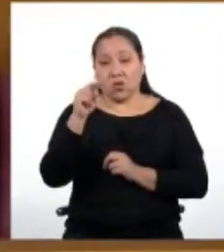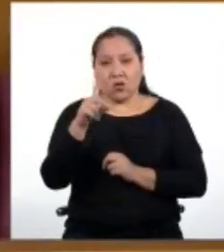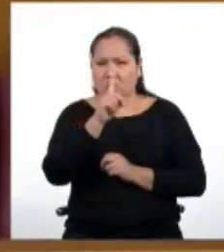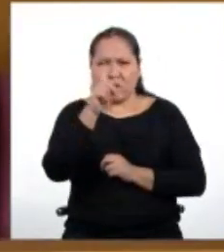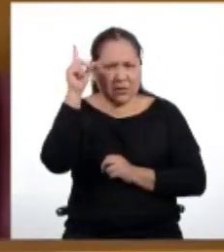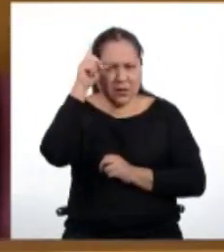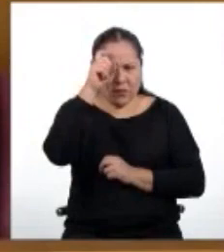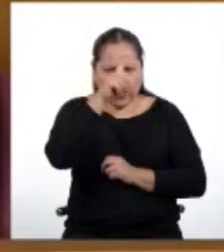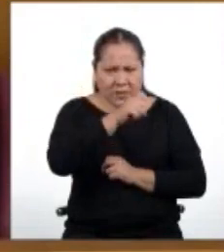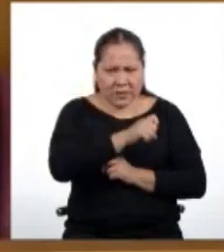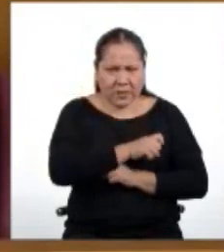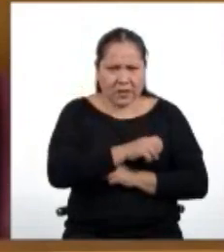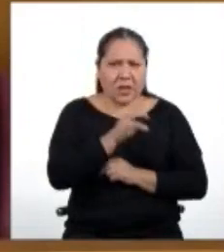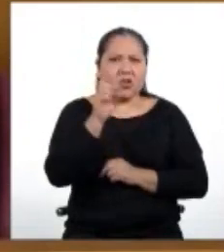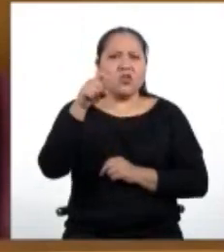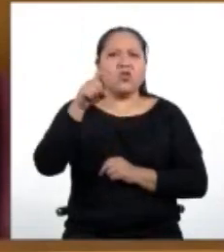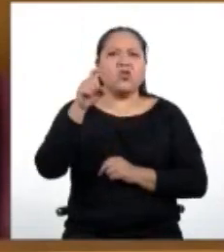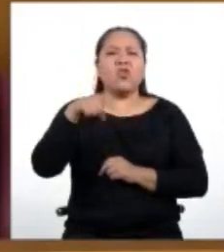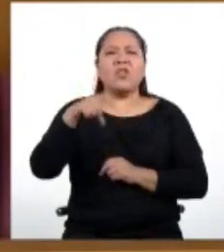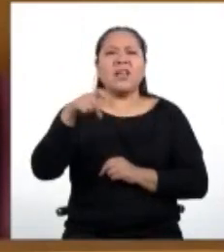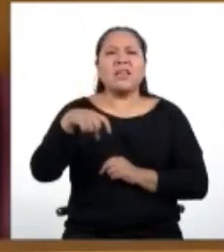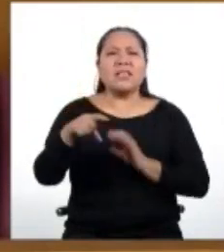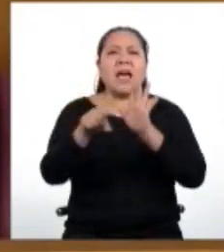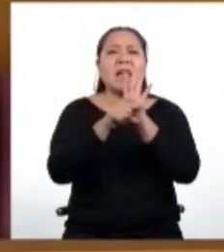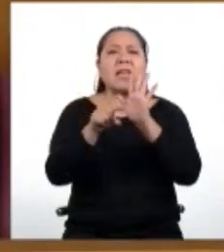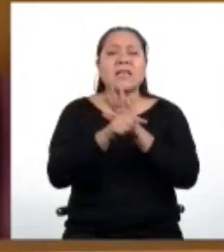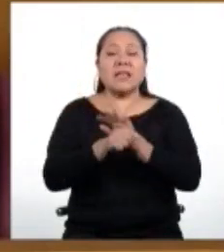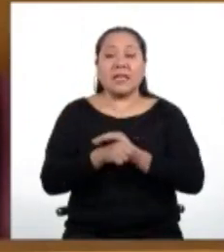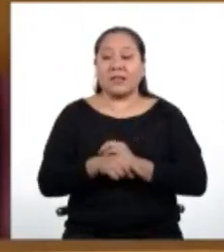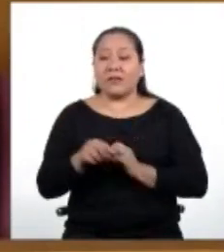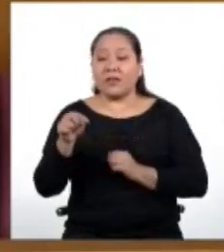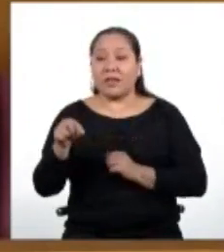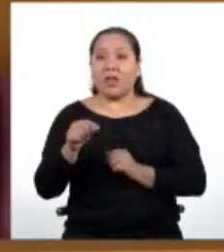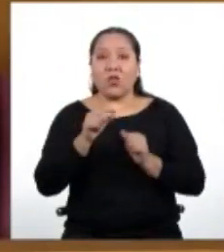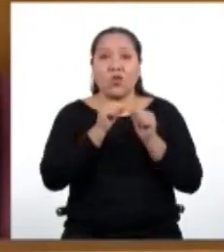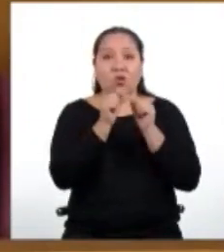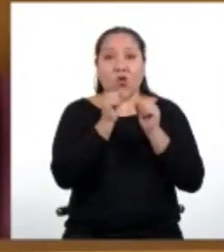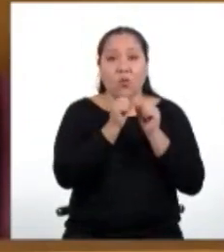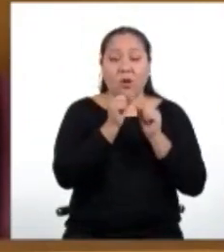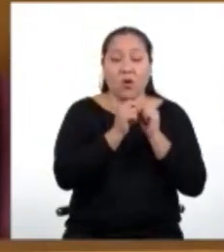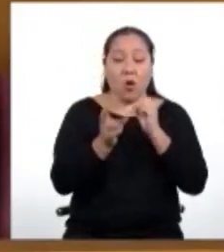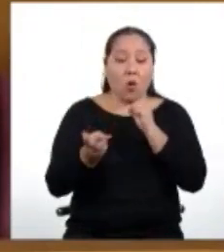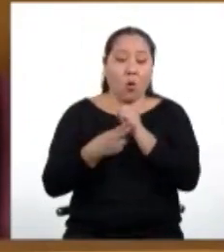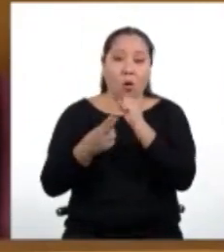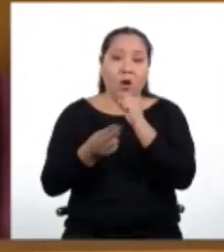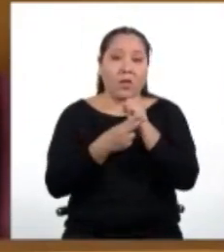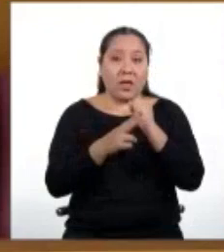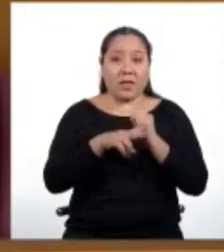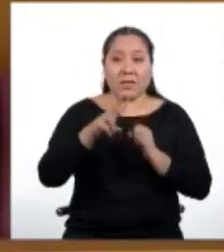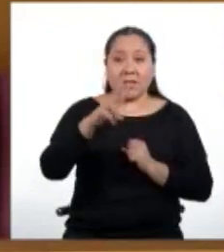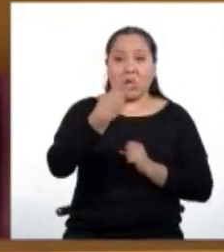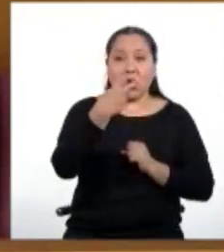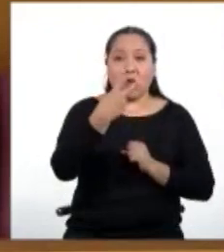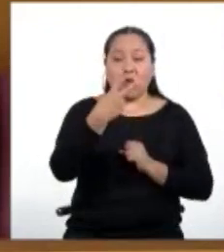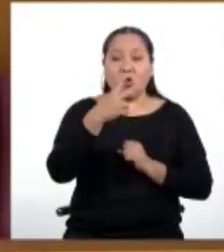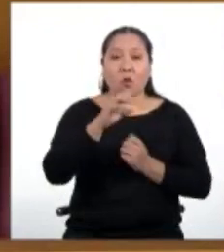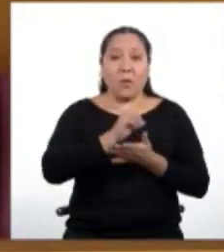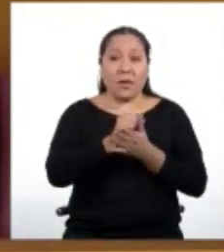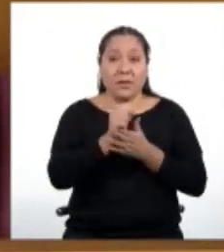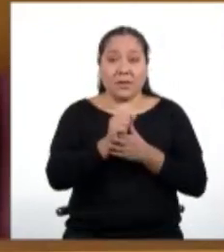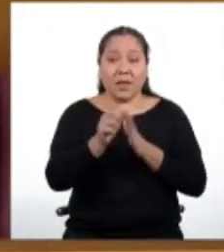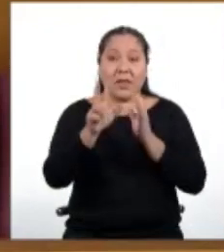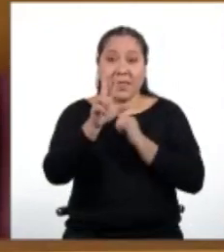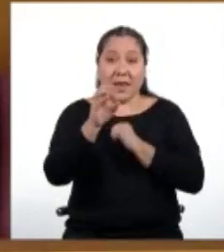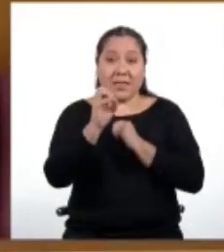Es solo hacer algunas sustracciones. Ahora, restamos la cantidad en soles que Hugo ahorró el segundo mes, que es 300,